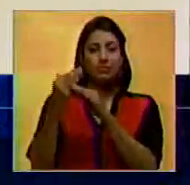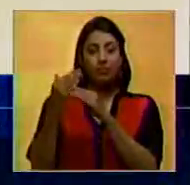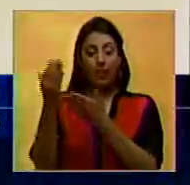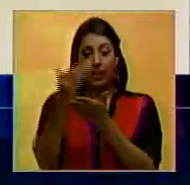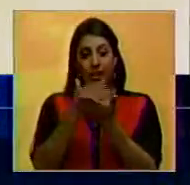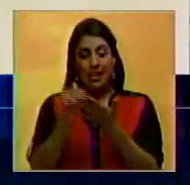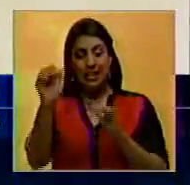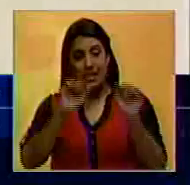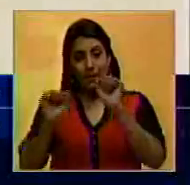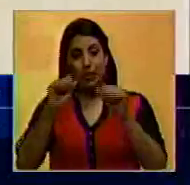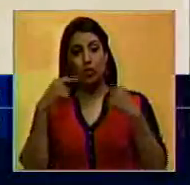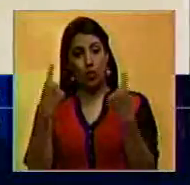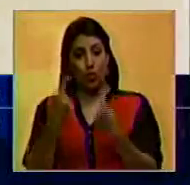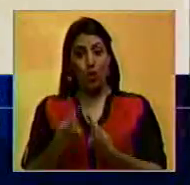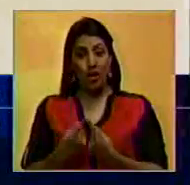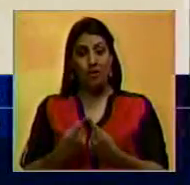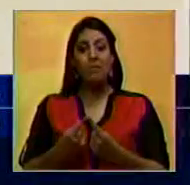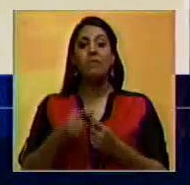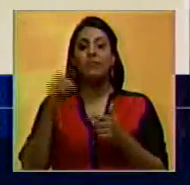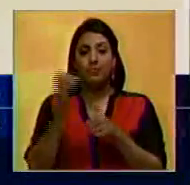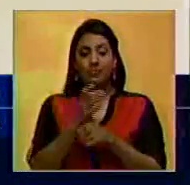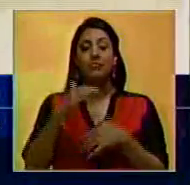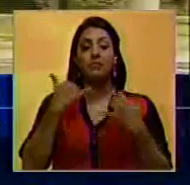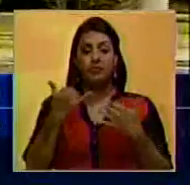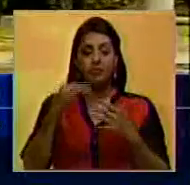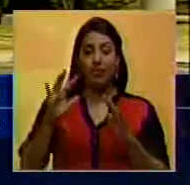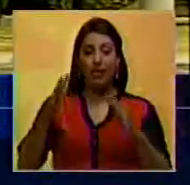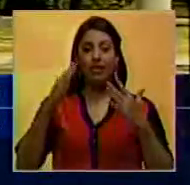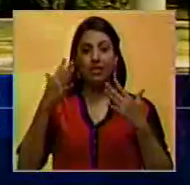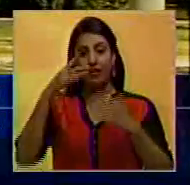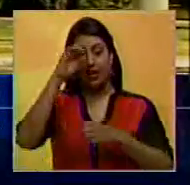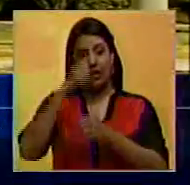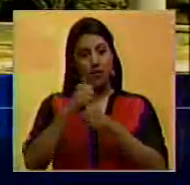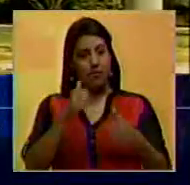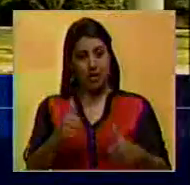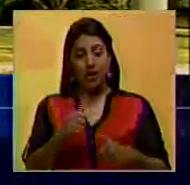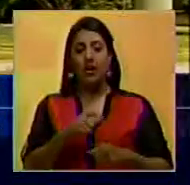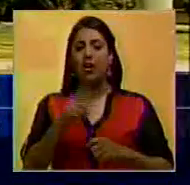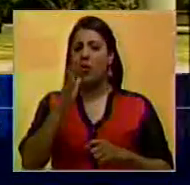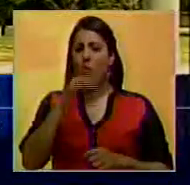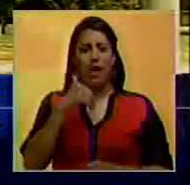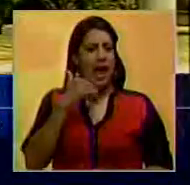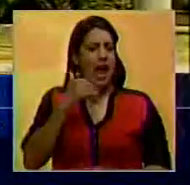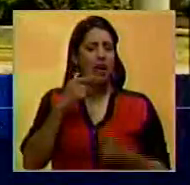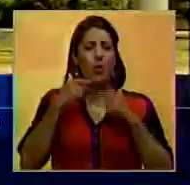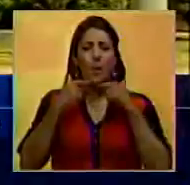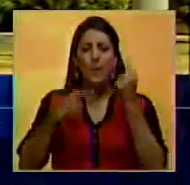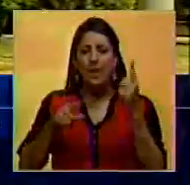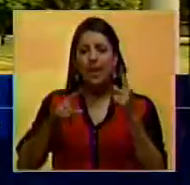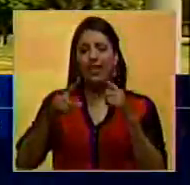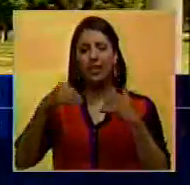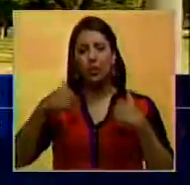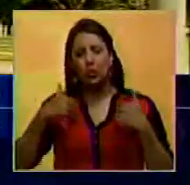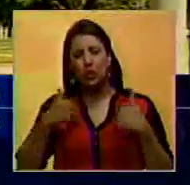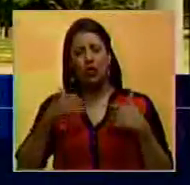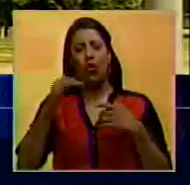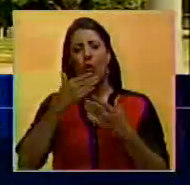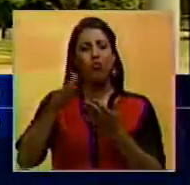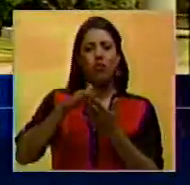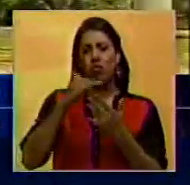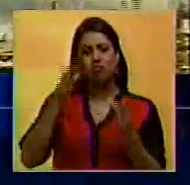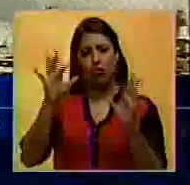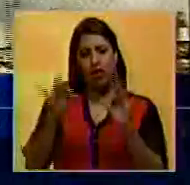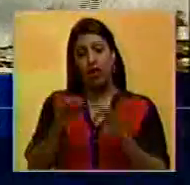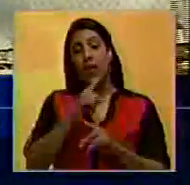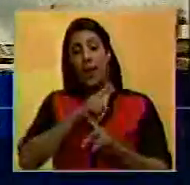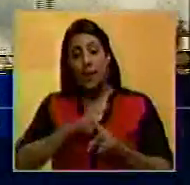recolección y saneamiento de la zona logrando de esta manera recuperar las operaciones sin registrarse pérdidas, afectaciones o daños.